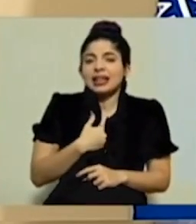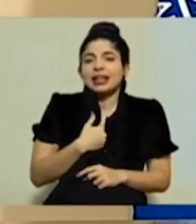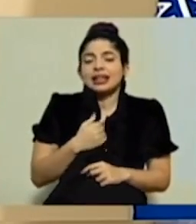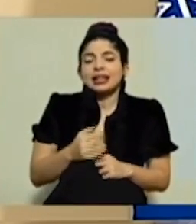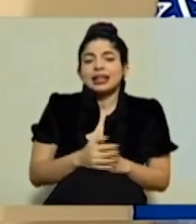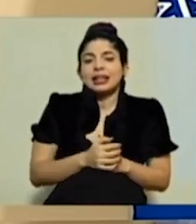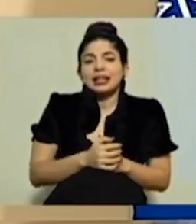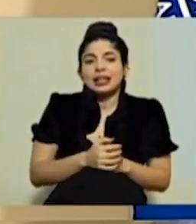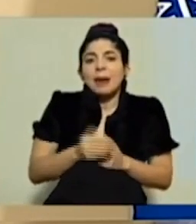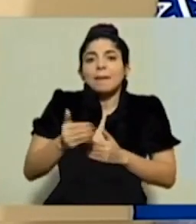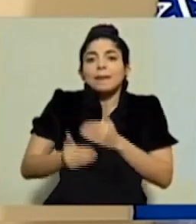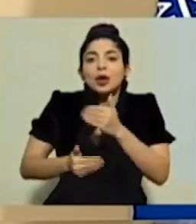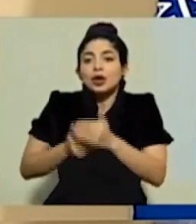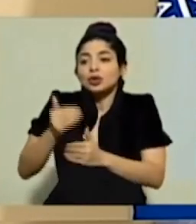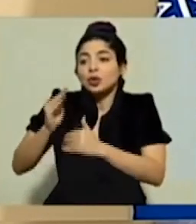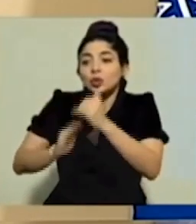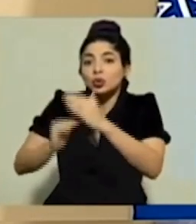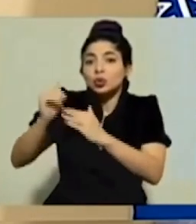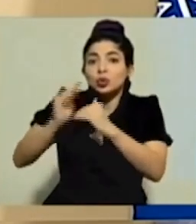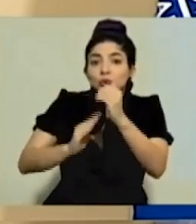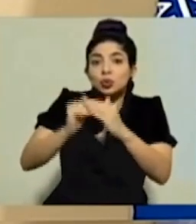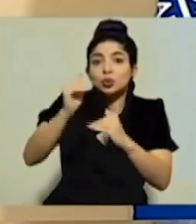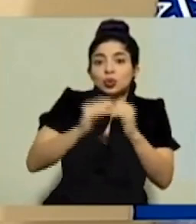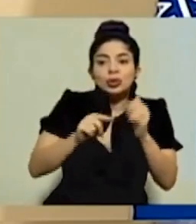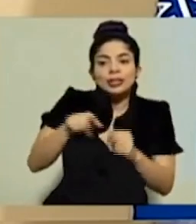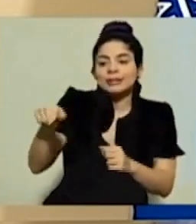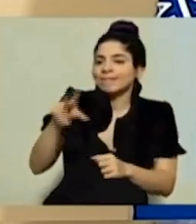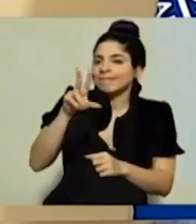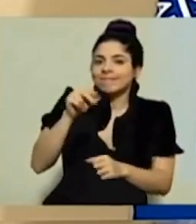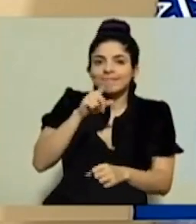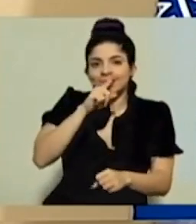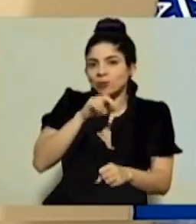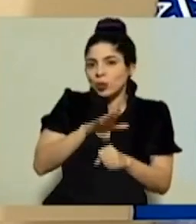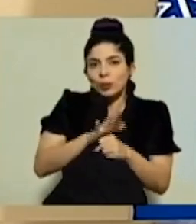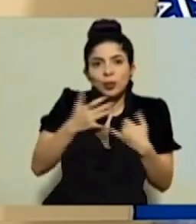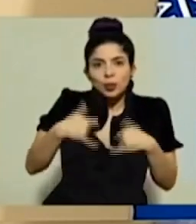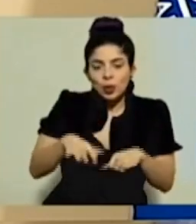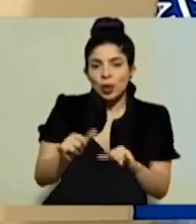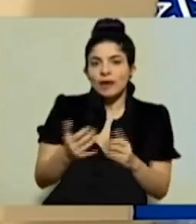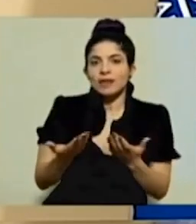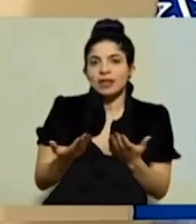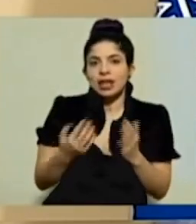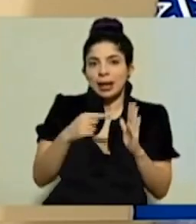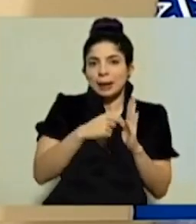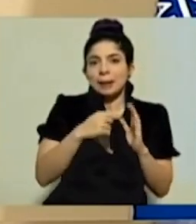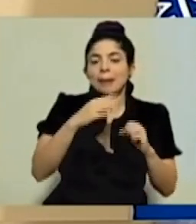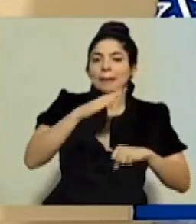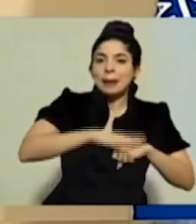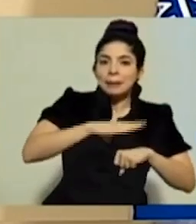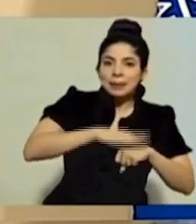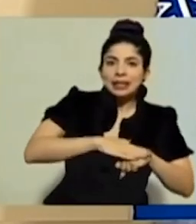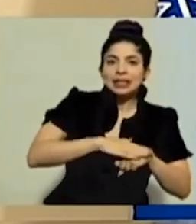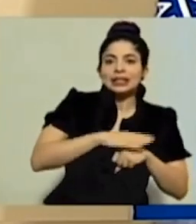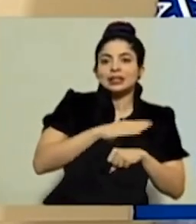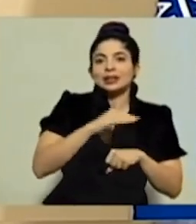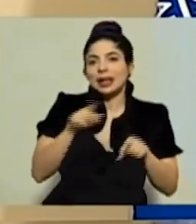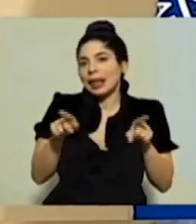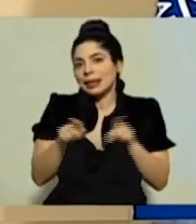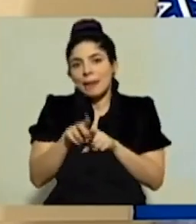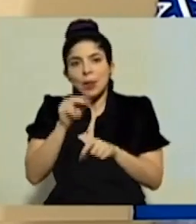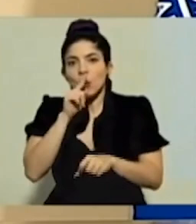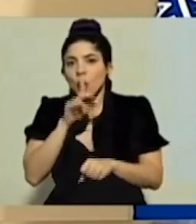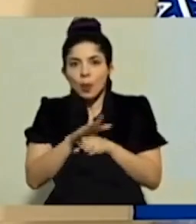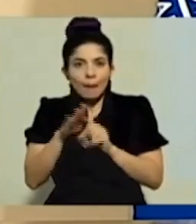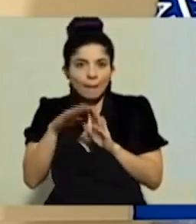procesos constructivos, de construcciones que no están cumpliendo con los permisos y por lo tanto tampoco con